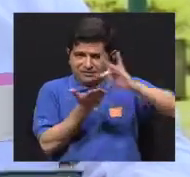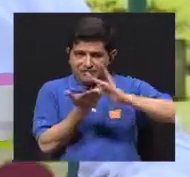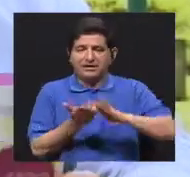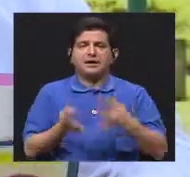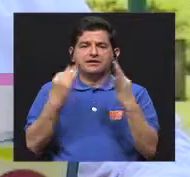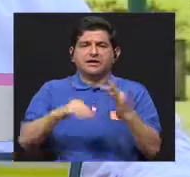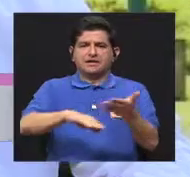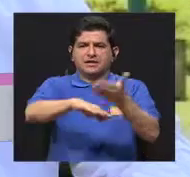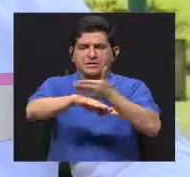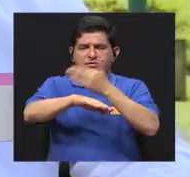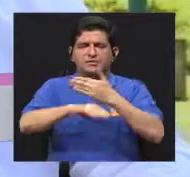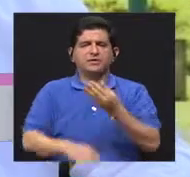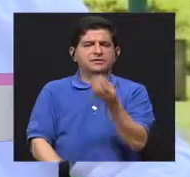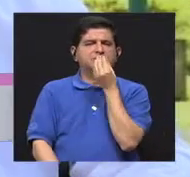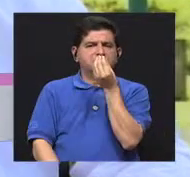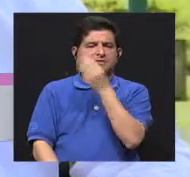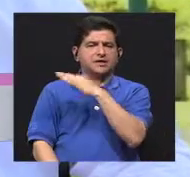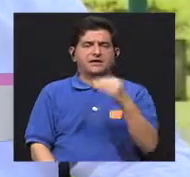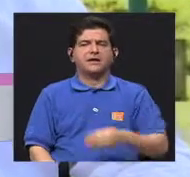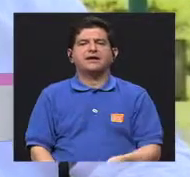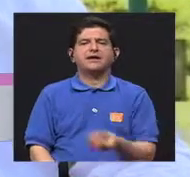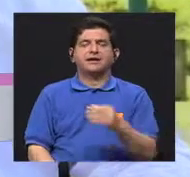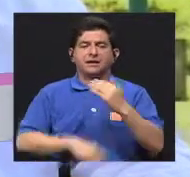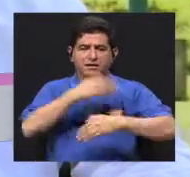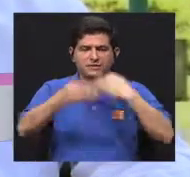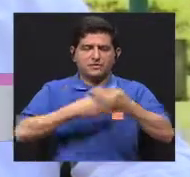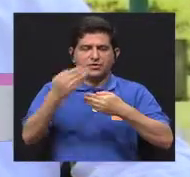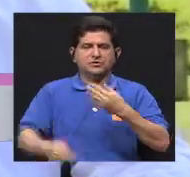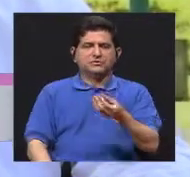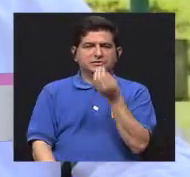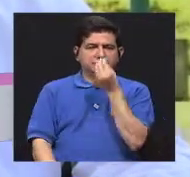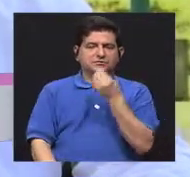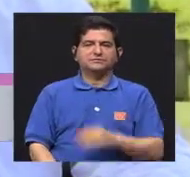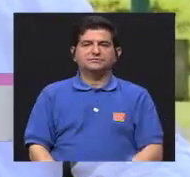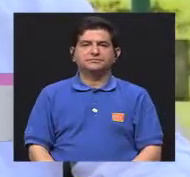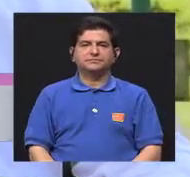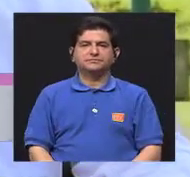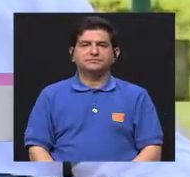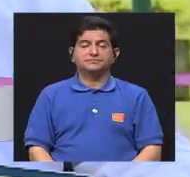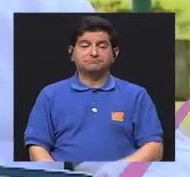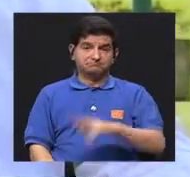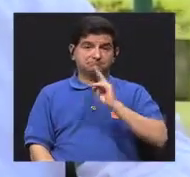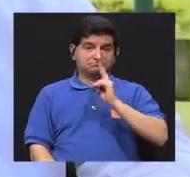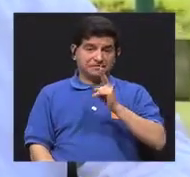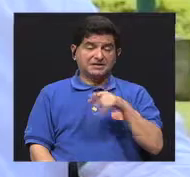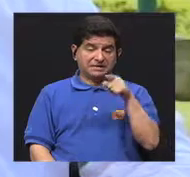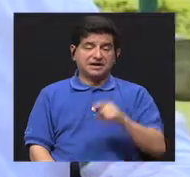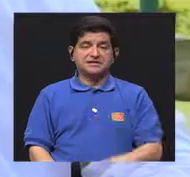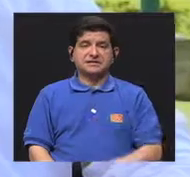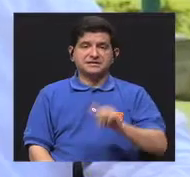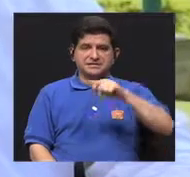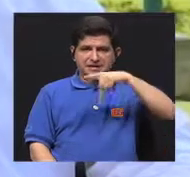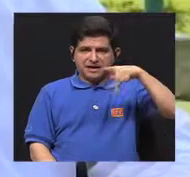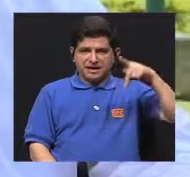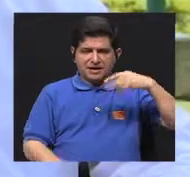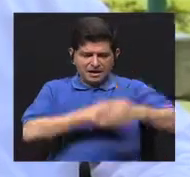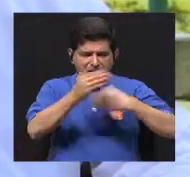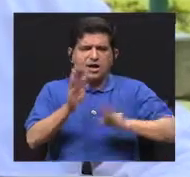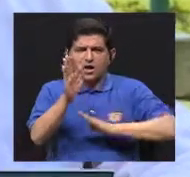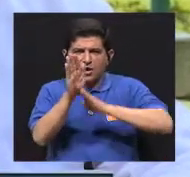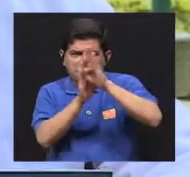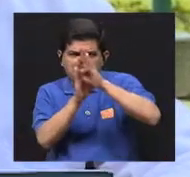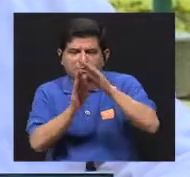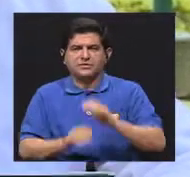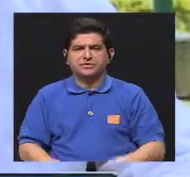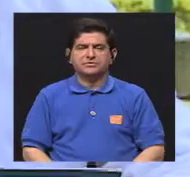mejorar nuestra nutrición y nuestra alimentación. Y es que, si bien esta aplicación aún está en desarrollo,